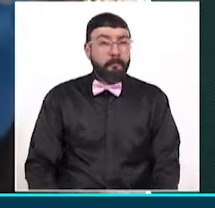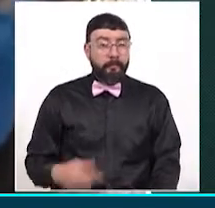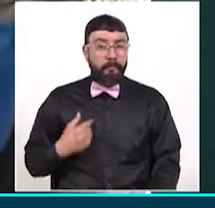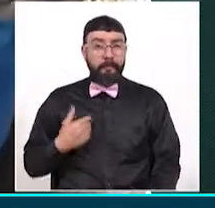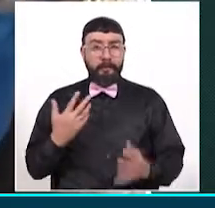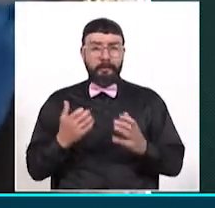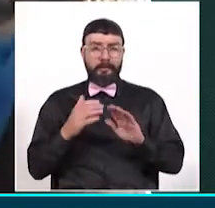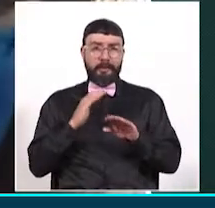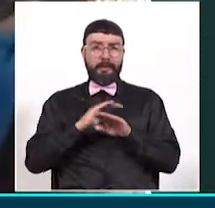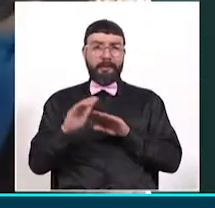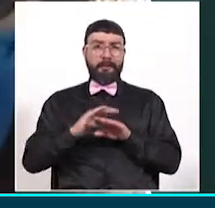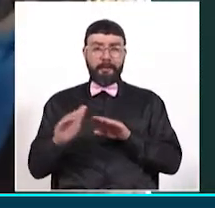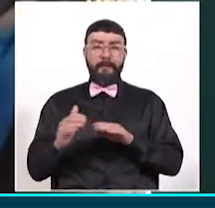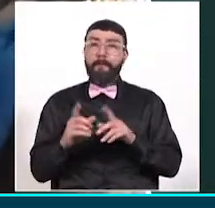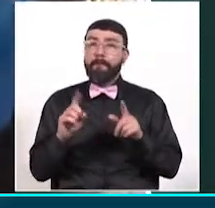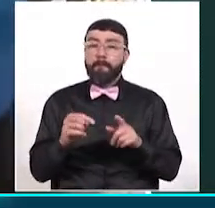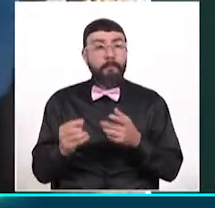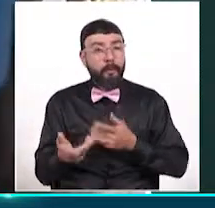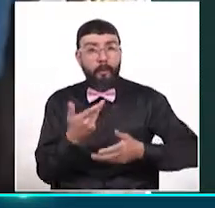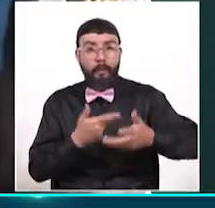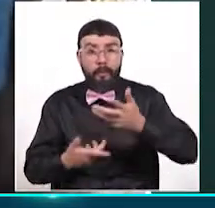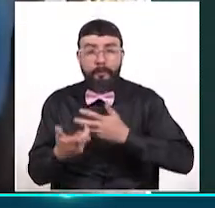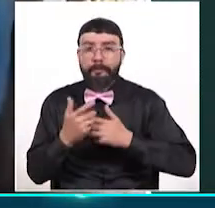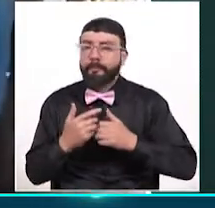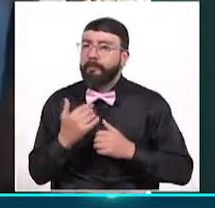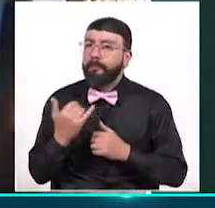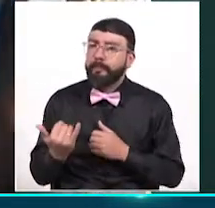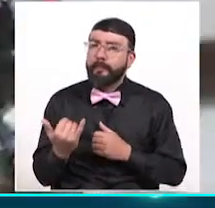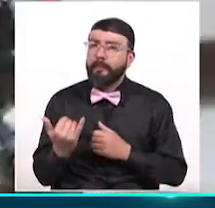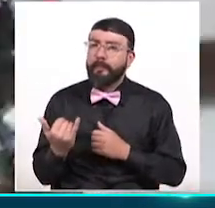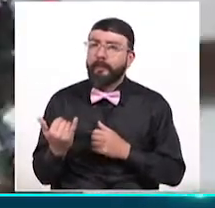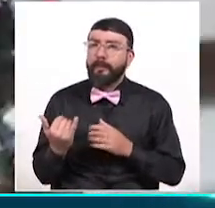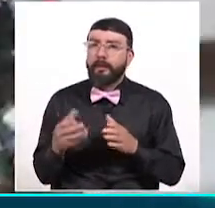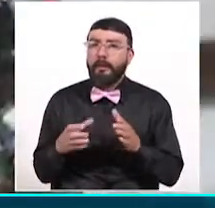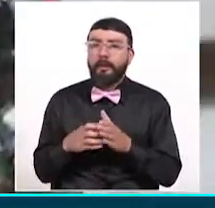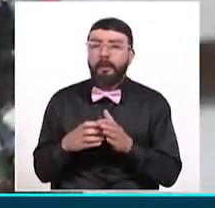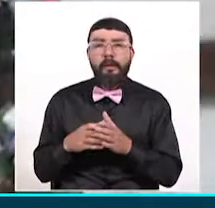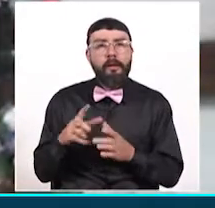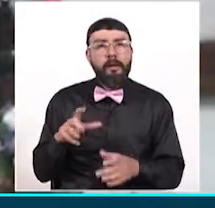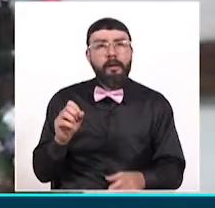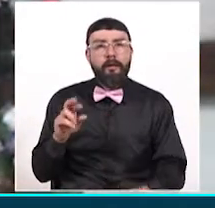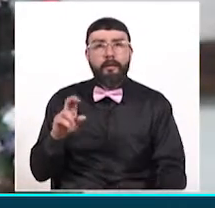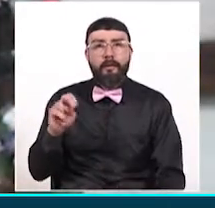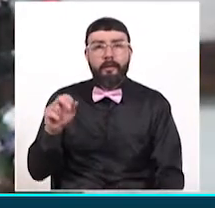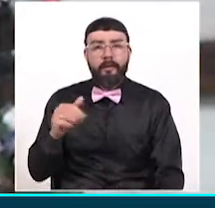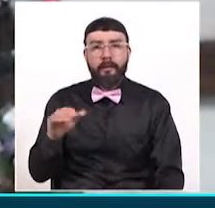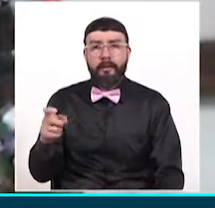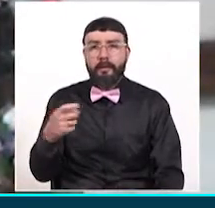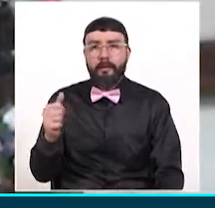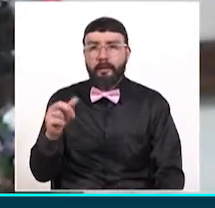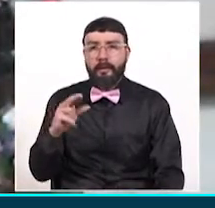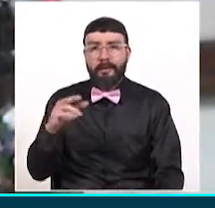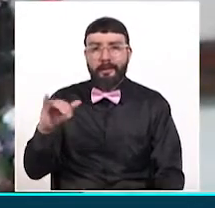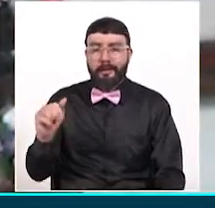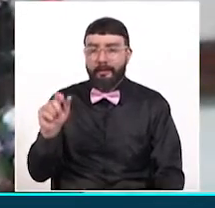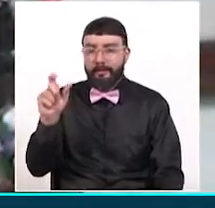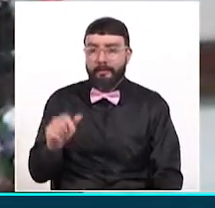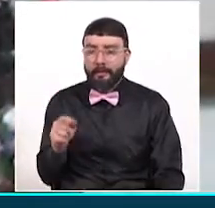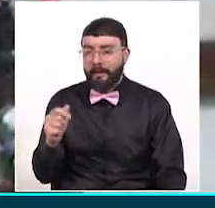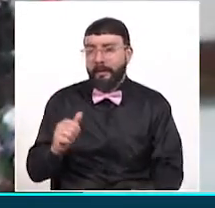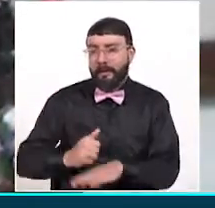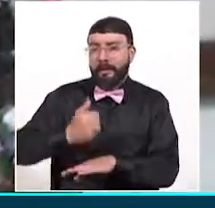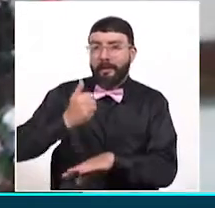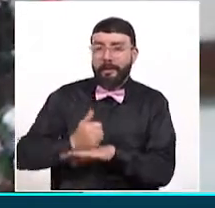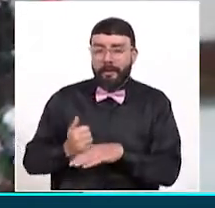invitarle, y de compartir con Lorena García Martínez, que es nuestra directora de desarrollo